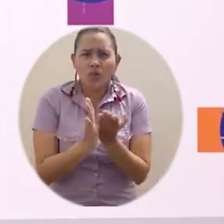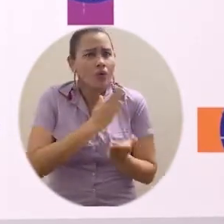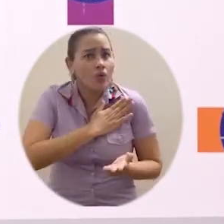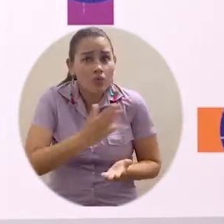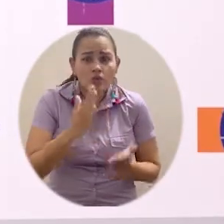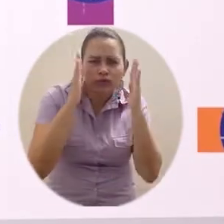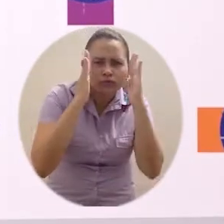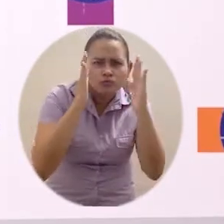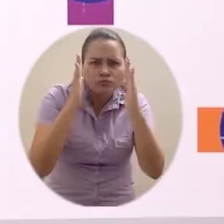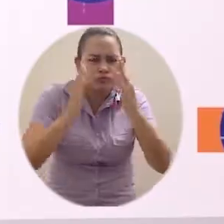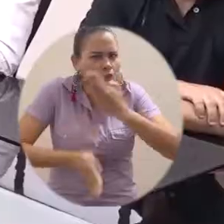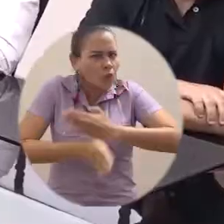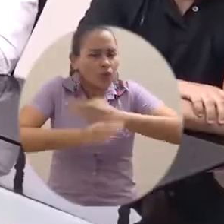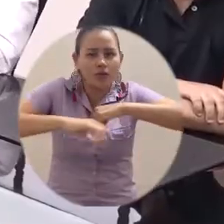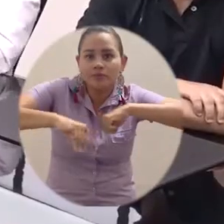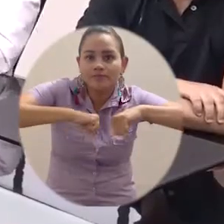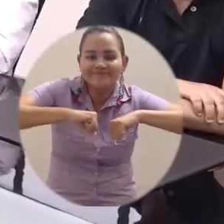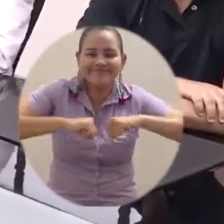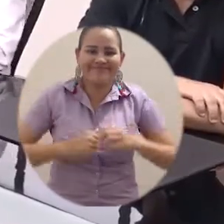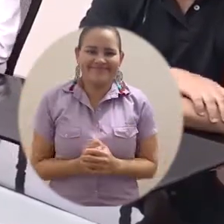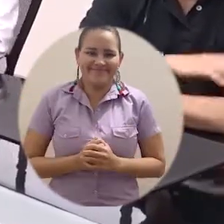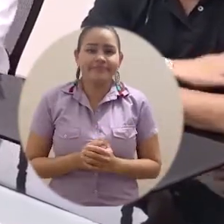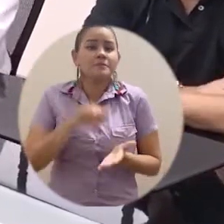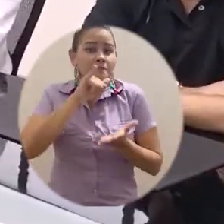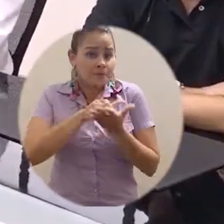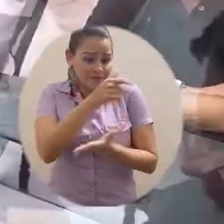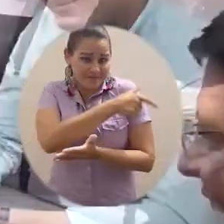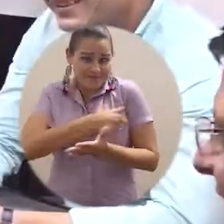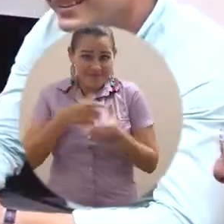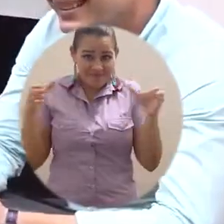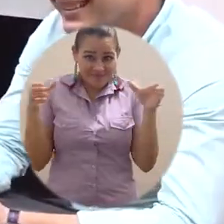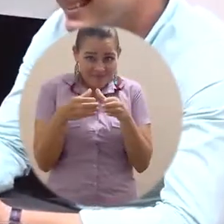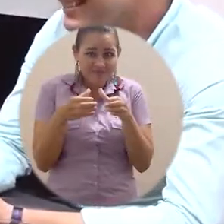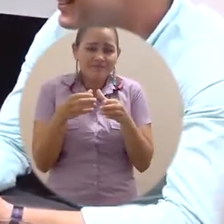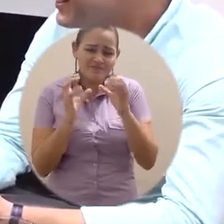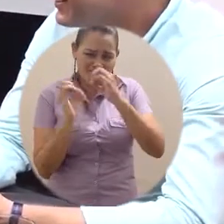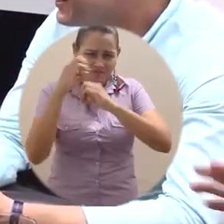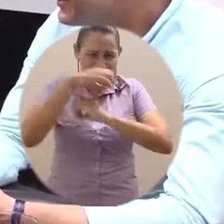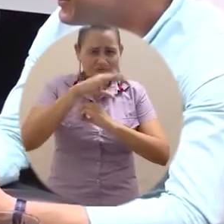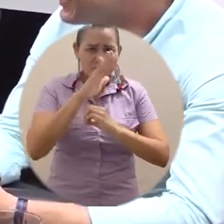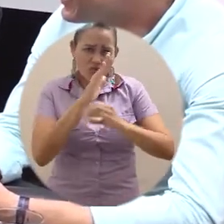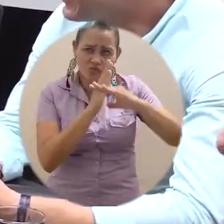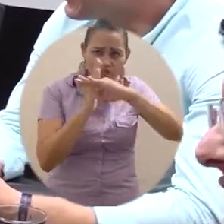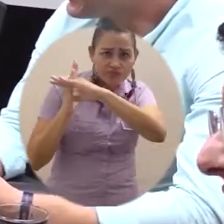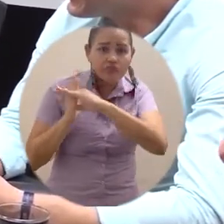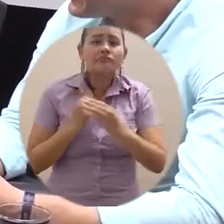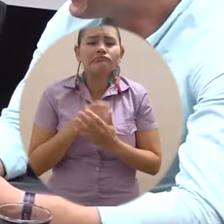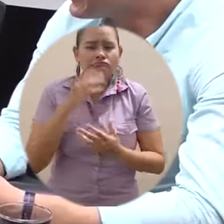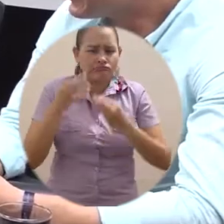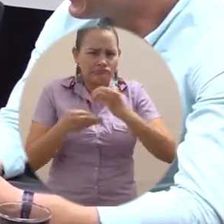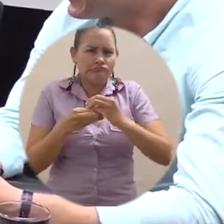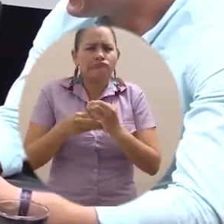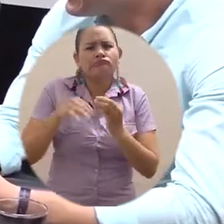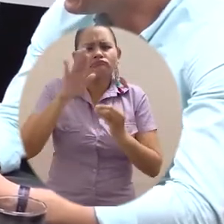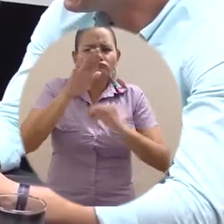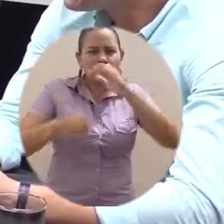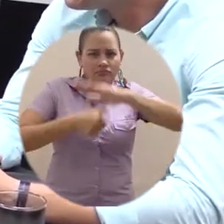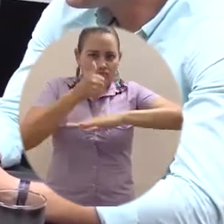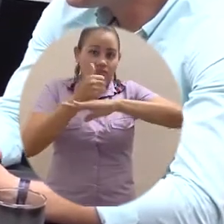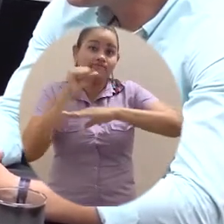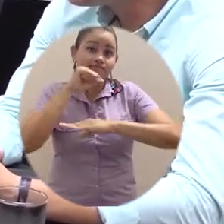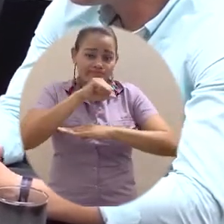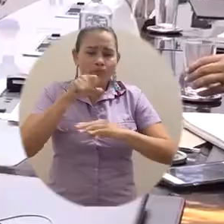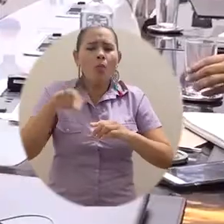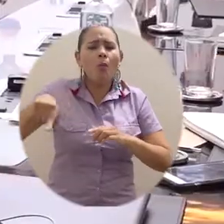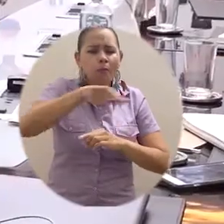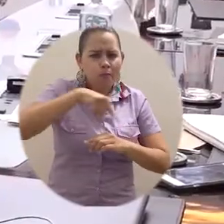nuestros estudiantes de seguir acompañando todos los procesos. Asimismo, el Comité de Seguimiento, encabezado por el rector Pablo Vera Salazar y conformado por directivos